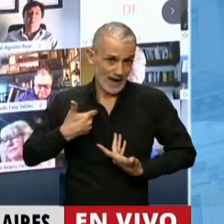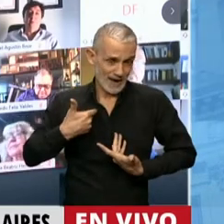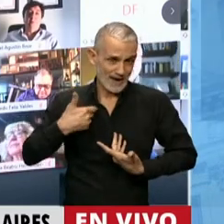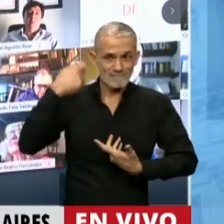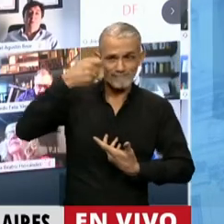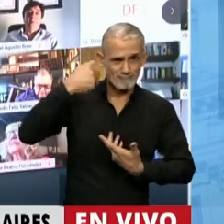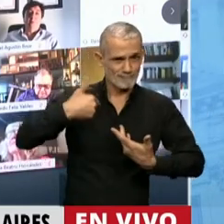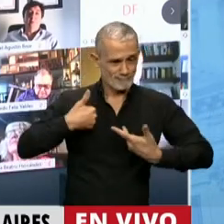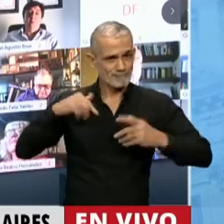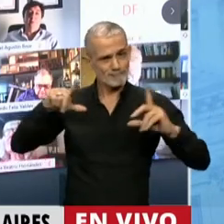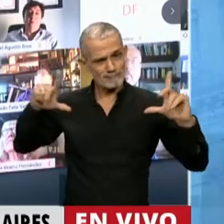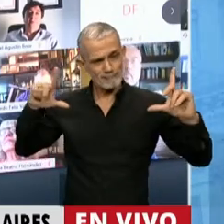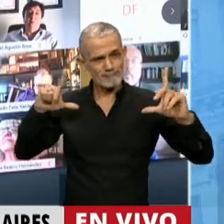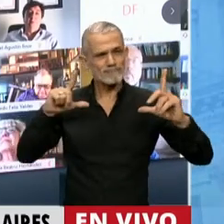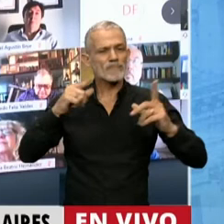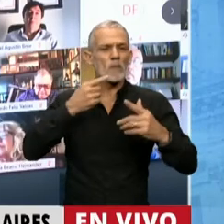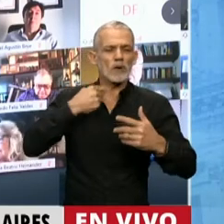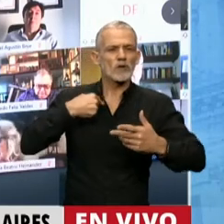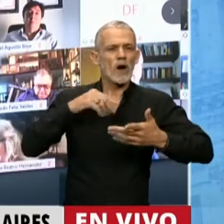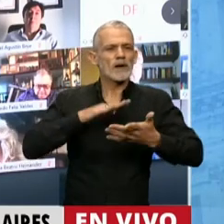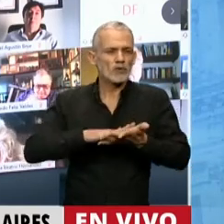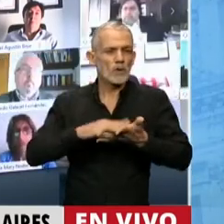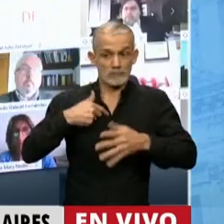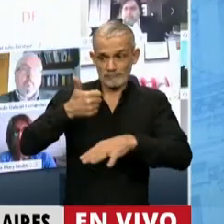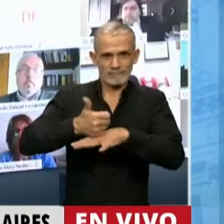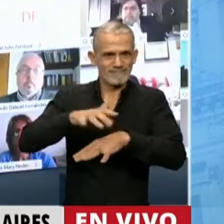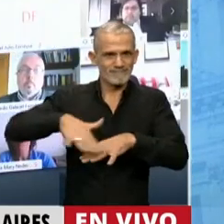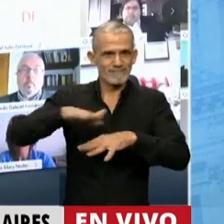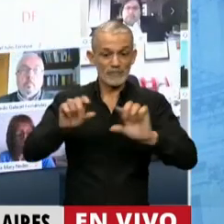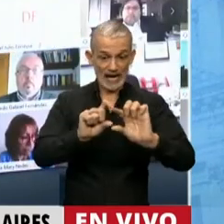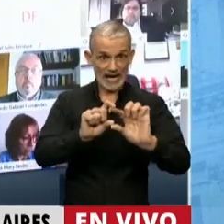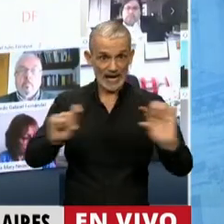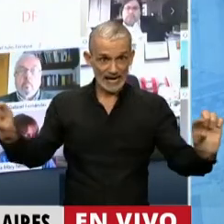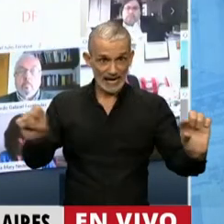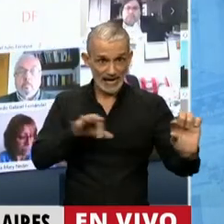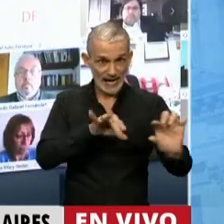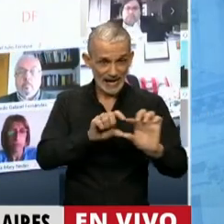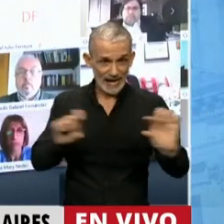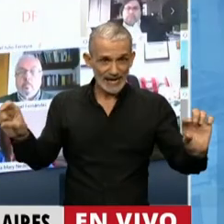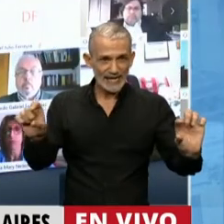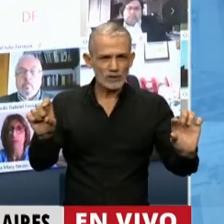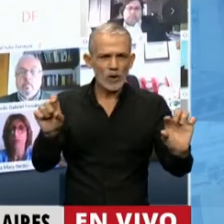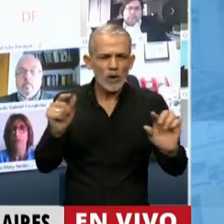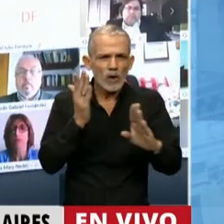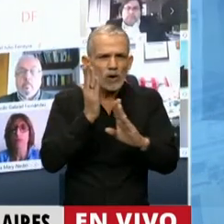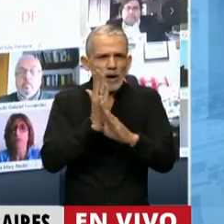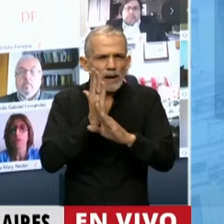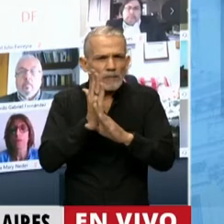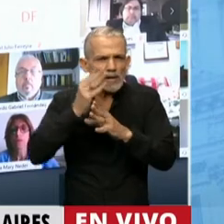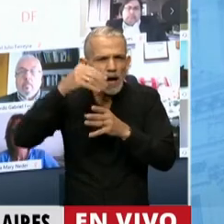preguntando por los motivos de estar en ese lugar, abajo en el graf figuraba infiltrados,